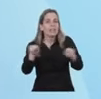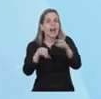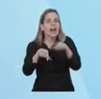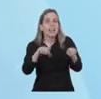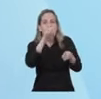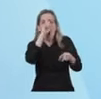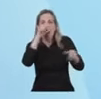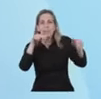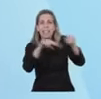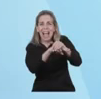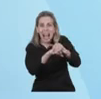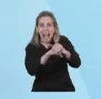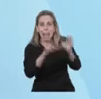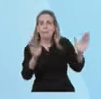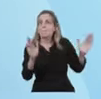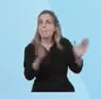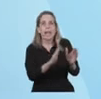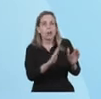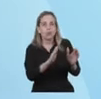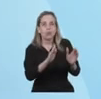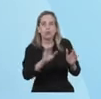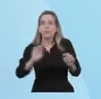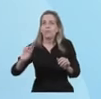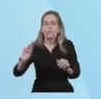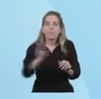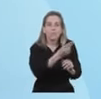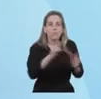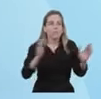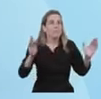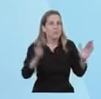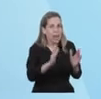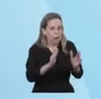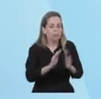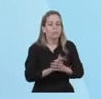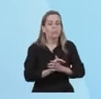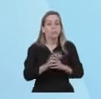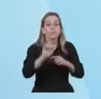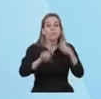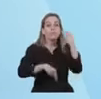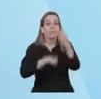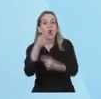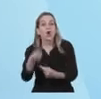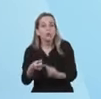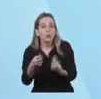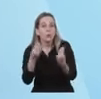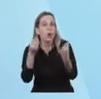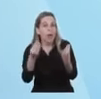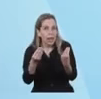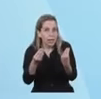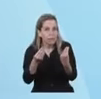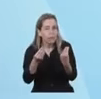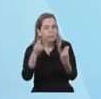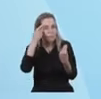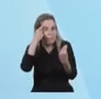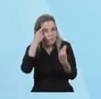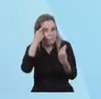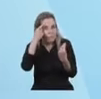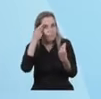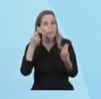cantidad de fallecimientos. El siguiente paso que tenemos planeado,